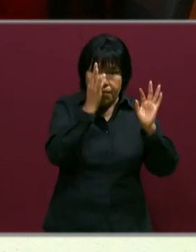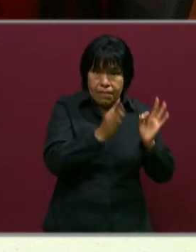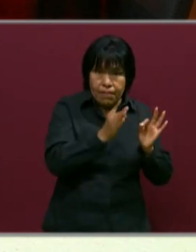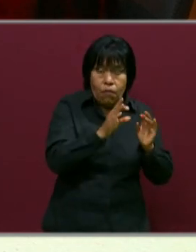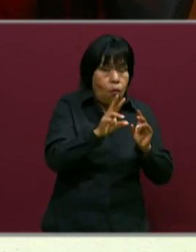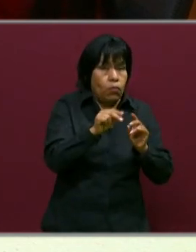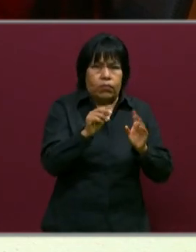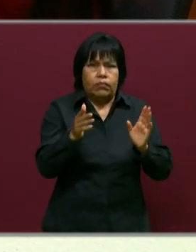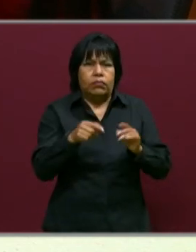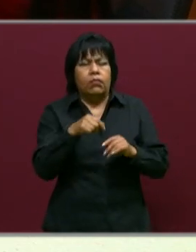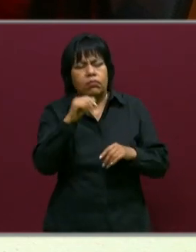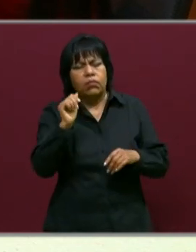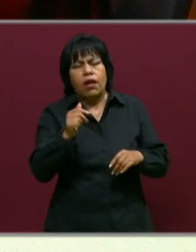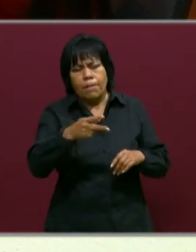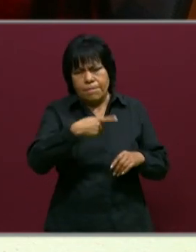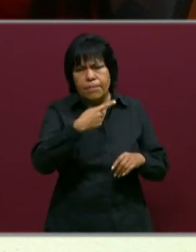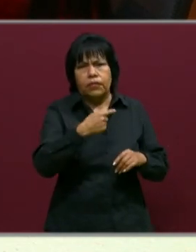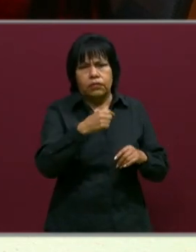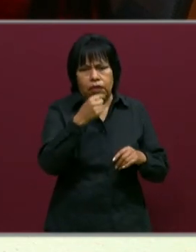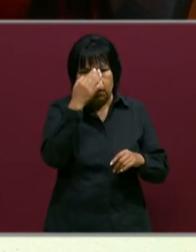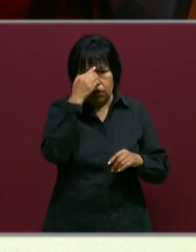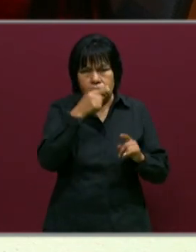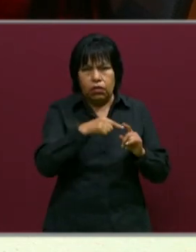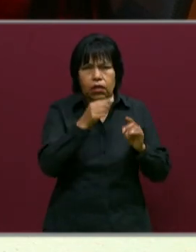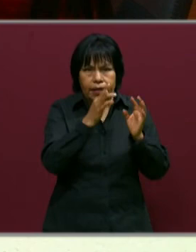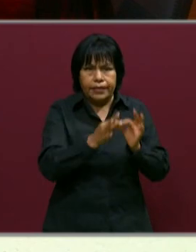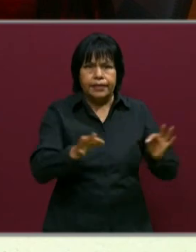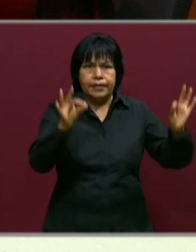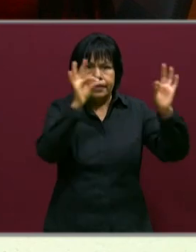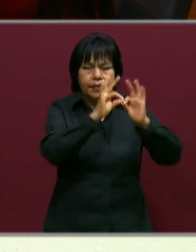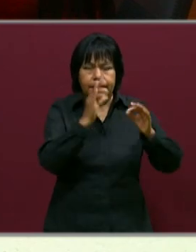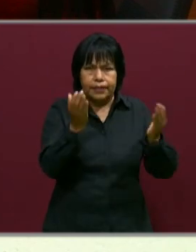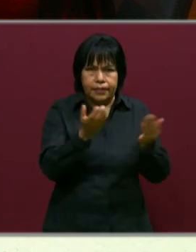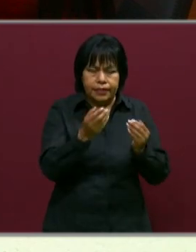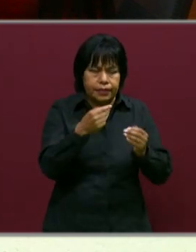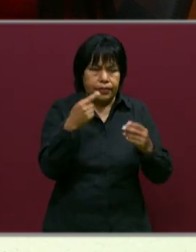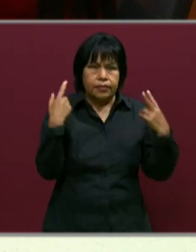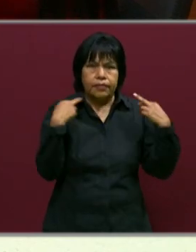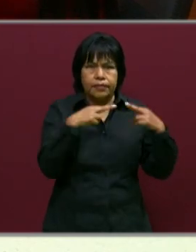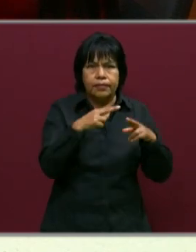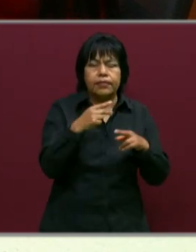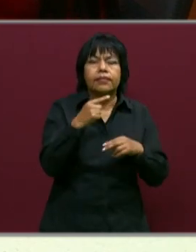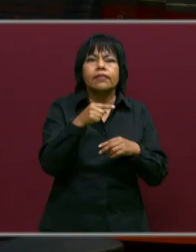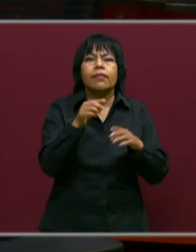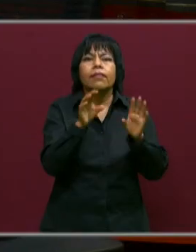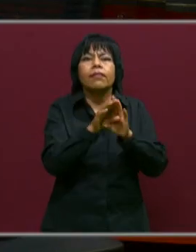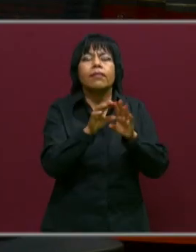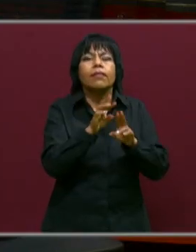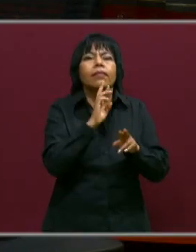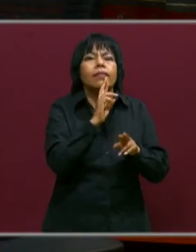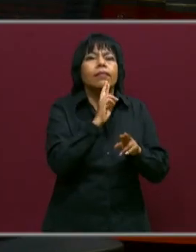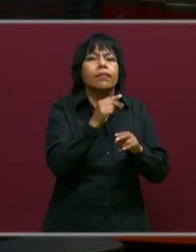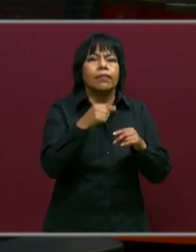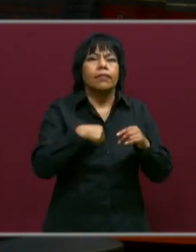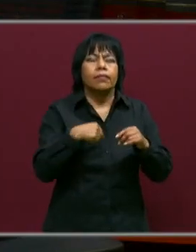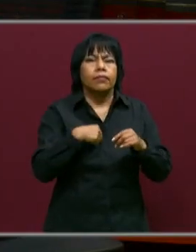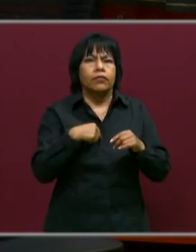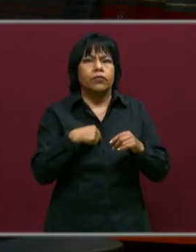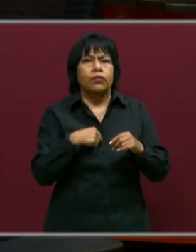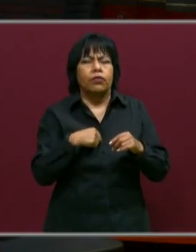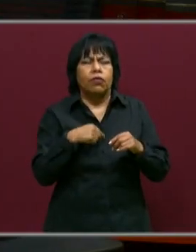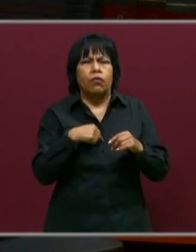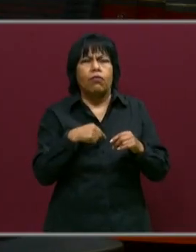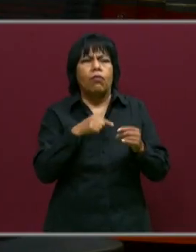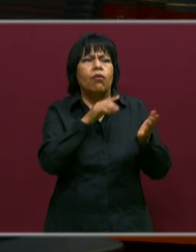Otra pregunta que también consideramos que es importante hacernos como maestras, ¿cómo resultaron mis intervenciones